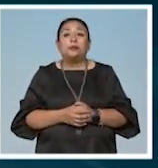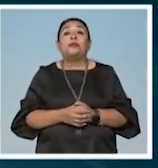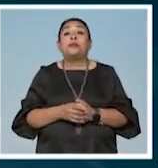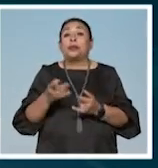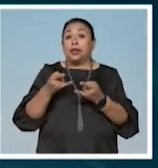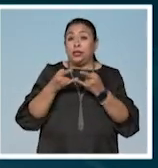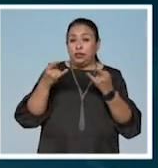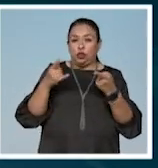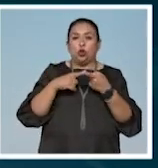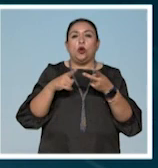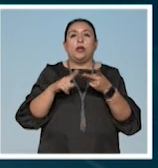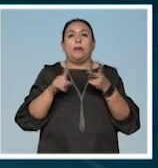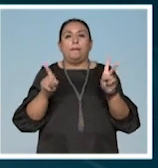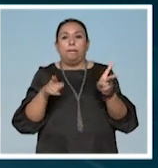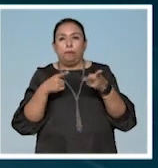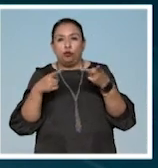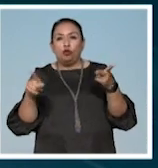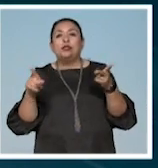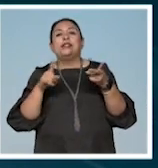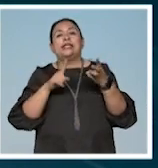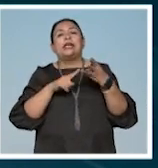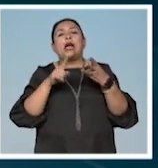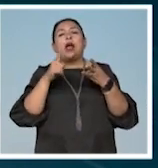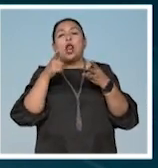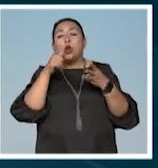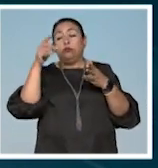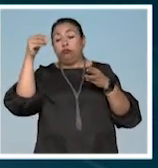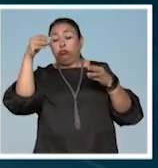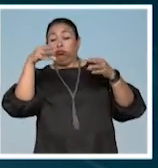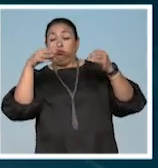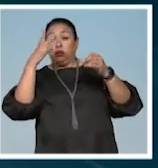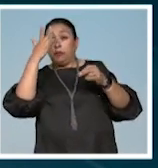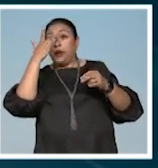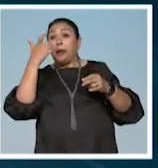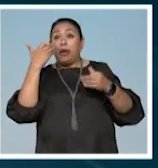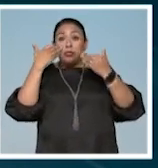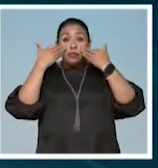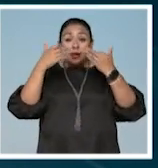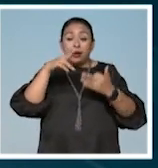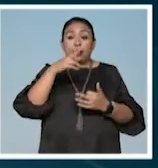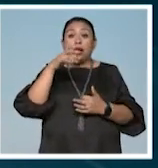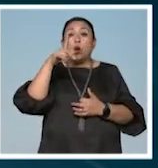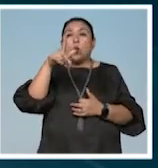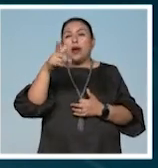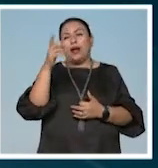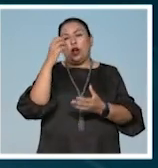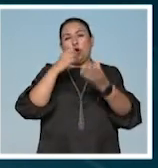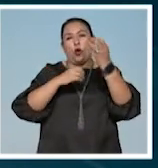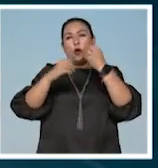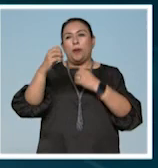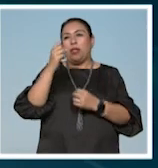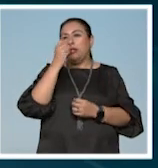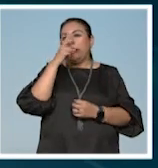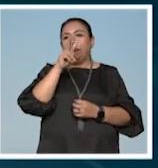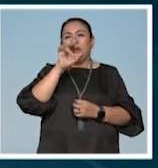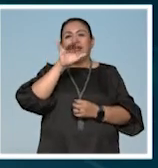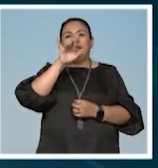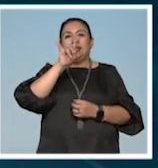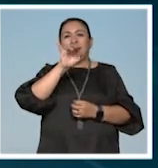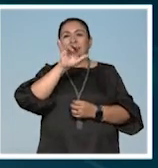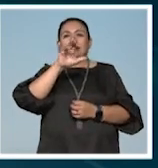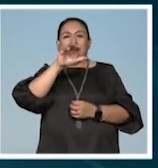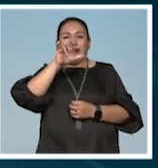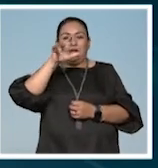Historia, música y una iluminación mágica es lo que podremos presenciar con Nahual. Una puesta en escena de Vicente Silva sobre el